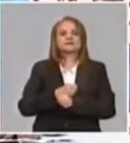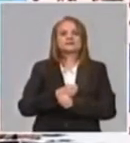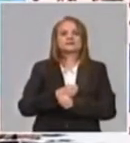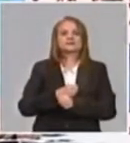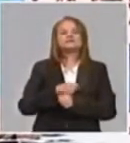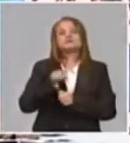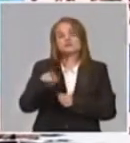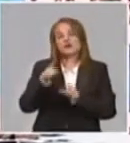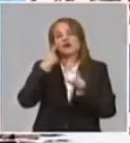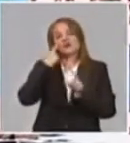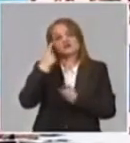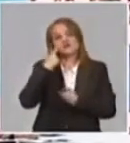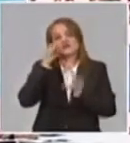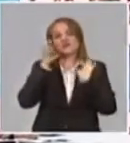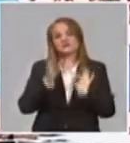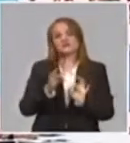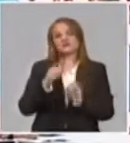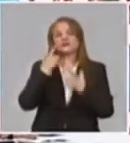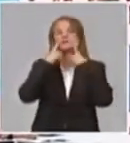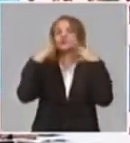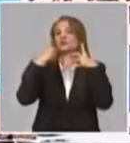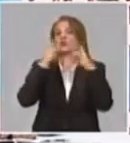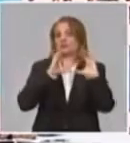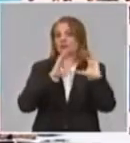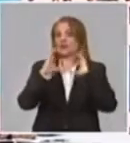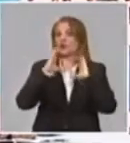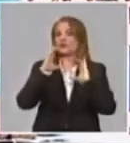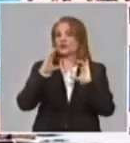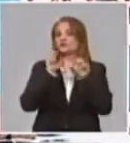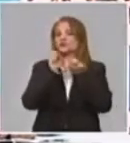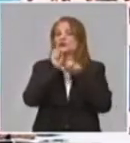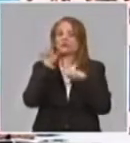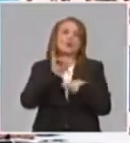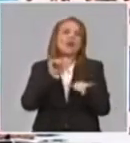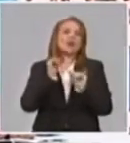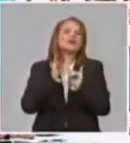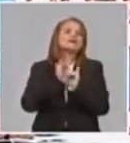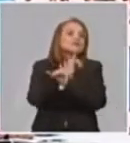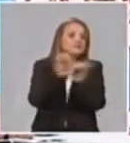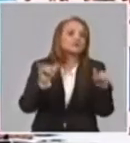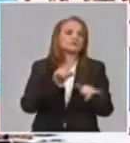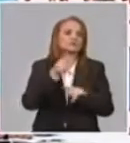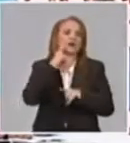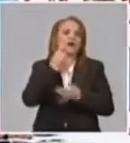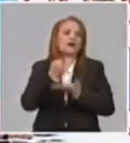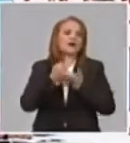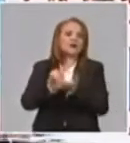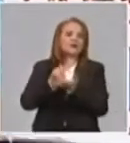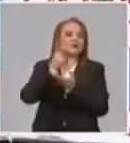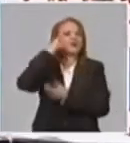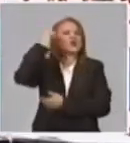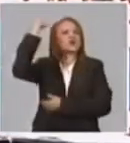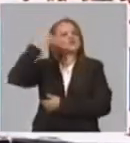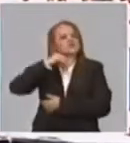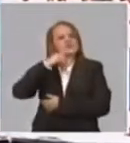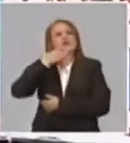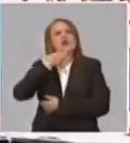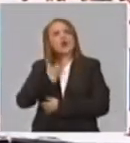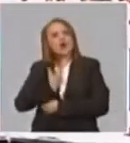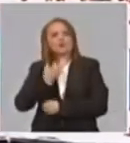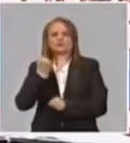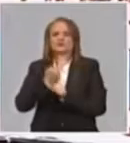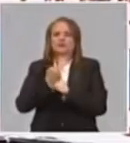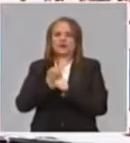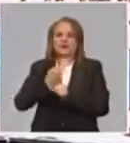comunicación también ayuda a crear, digamos, conciencia de la necesidad de trabajar en esta dirección.